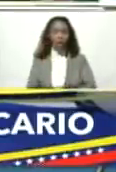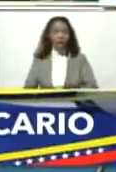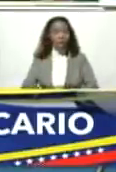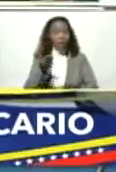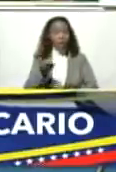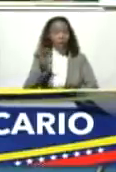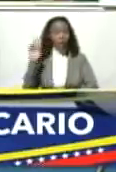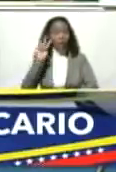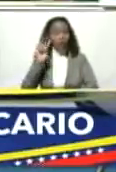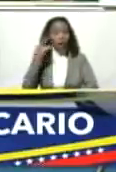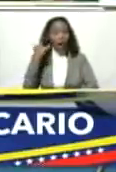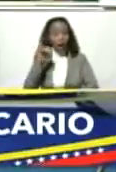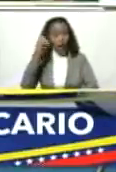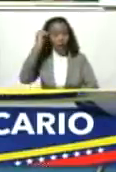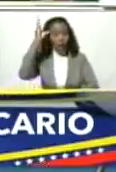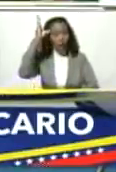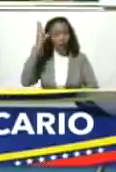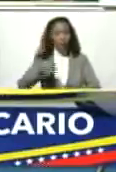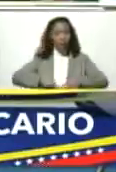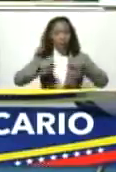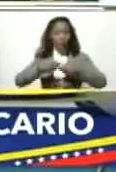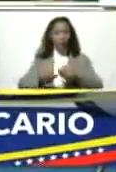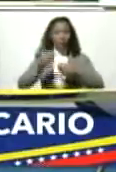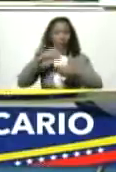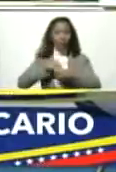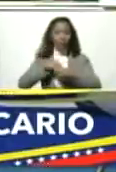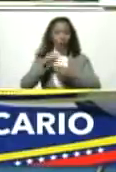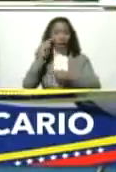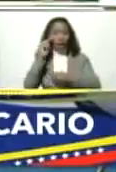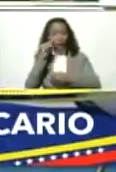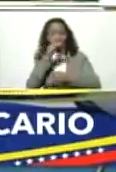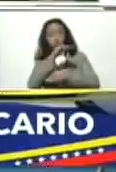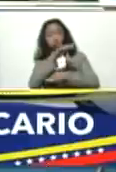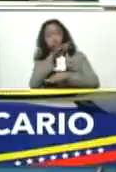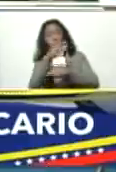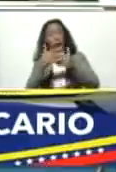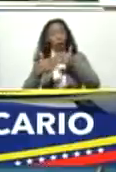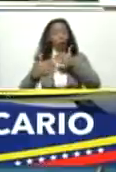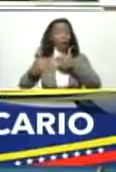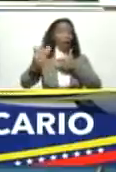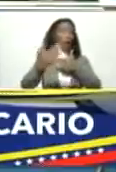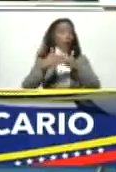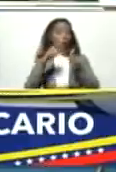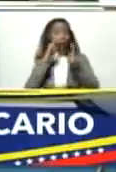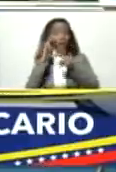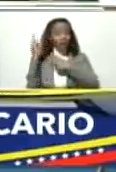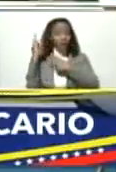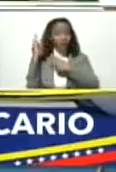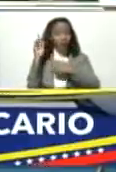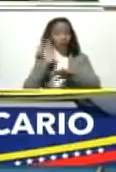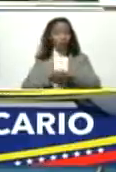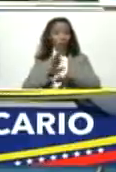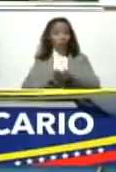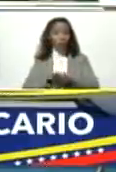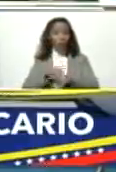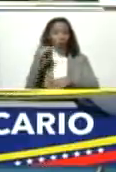Venezuela tiene una capacidad de mercado interno que se pierde de vista si no vean la locura de noviembre y diciembre